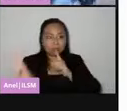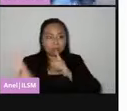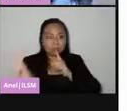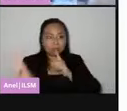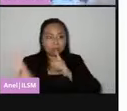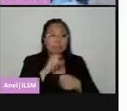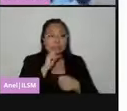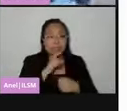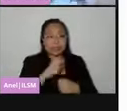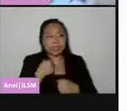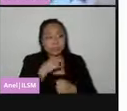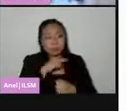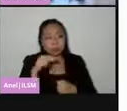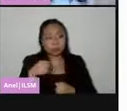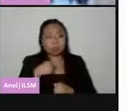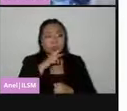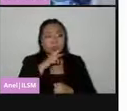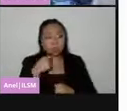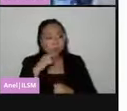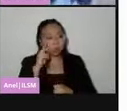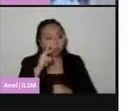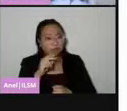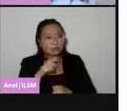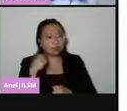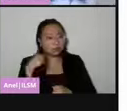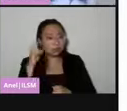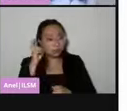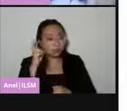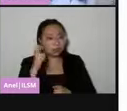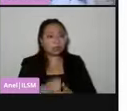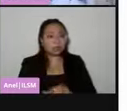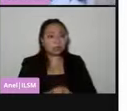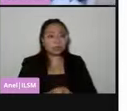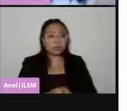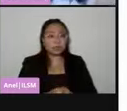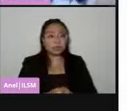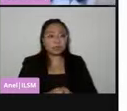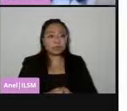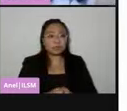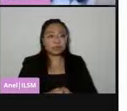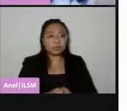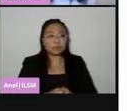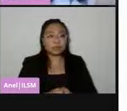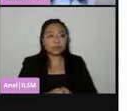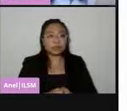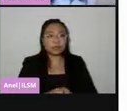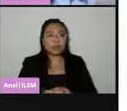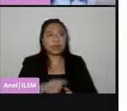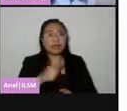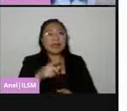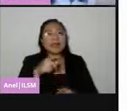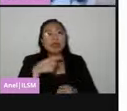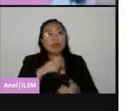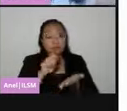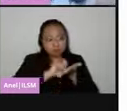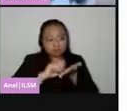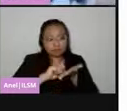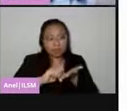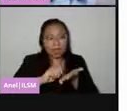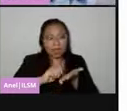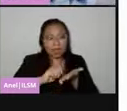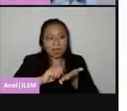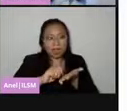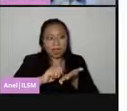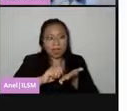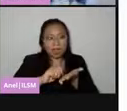preocupación que lo he escuchado de muchas ciudadanas y ciudadanas. El líquido indeleble es viacida, no